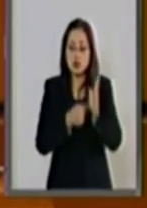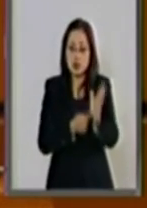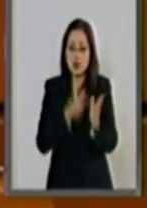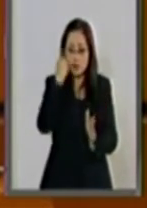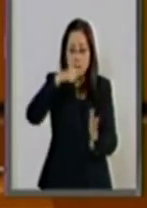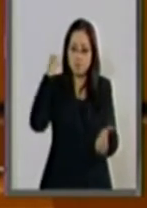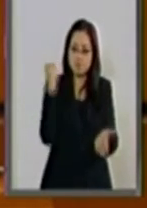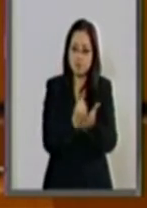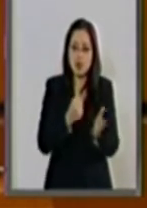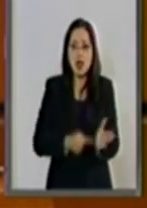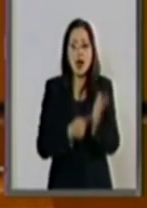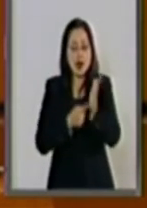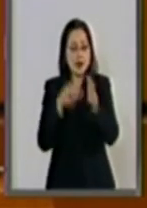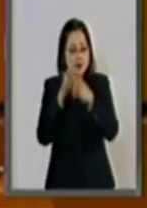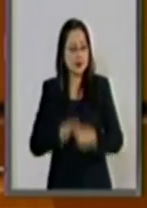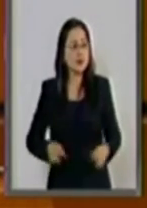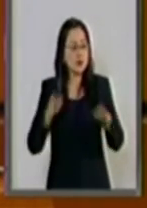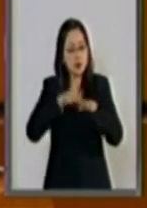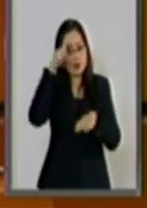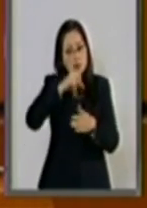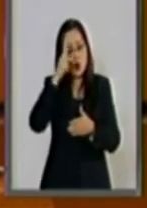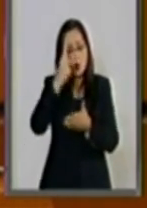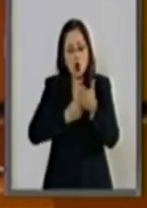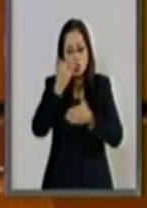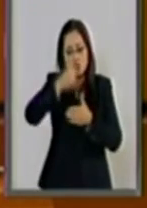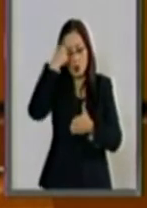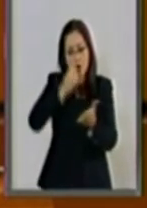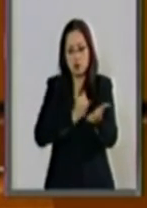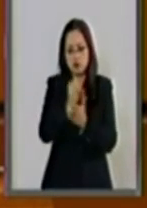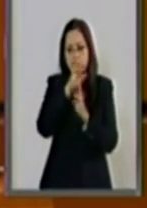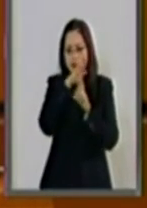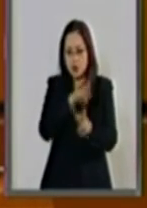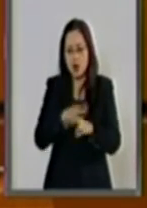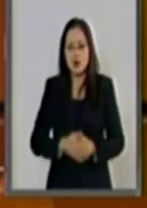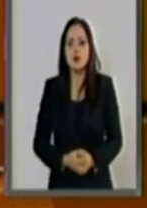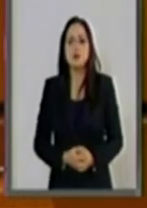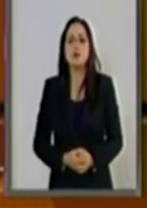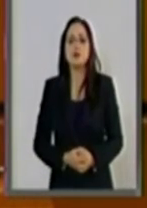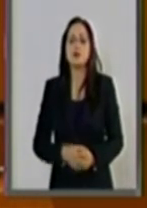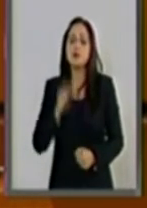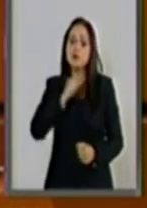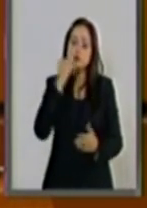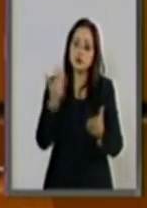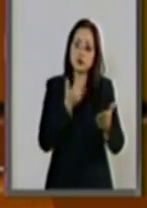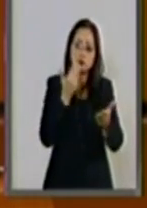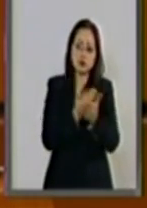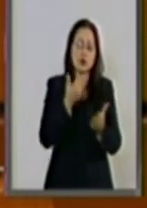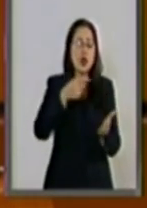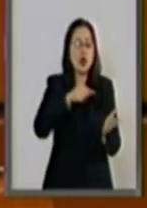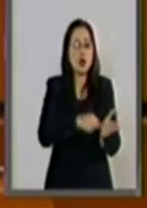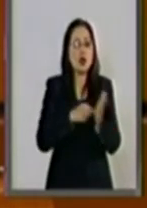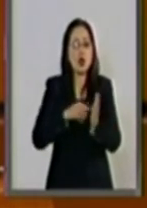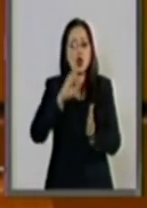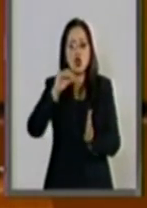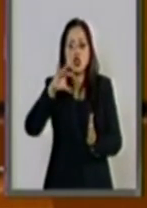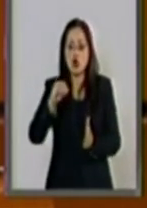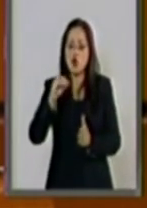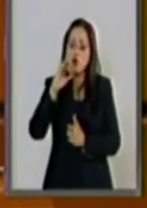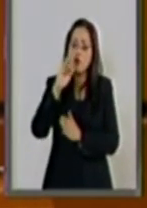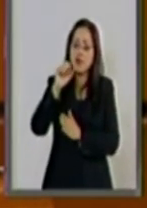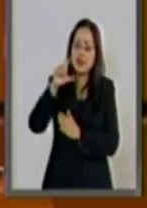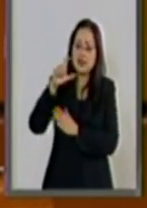en este proyecto de dictamen que planteamos ante ustedes. En la propuesta de reforma al Código Fiscal de la Federación